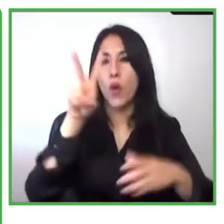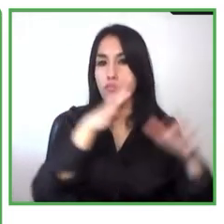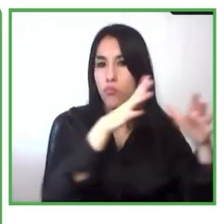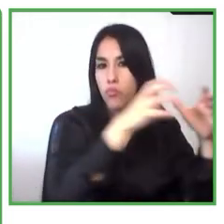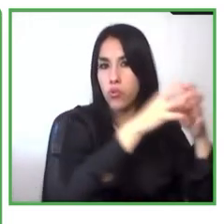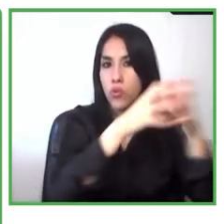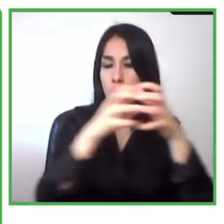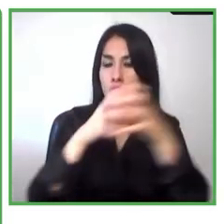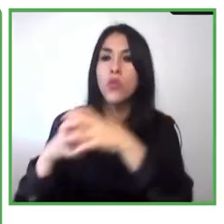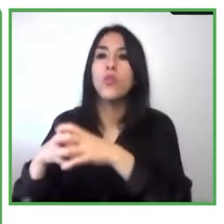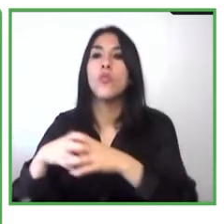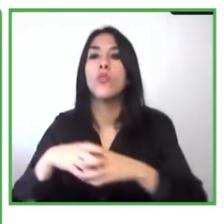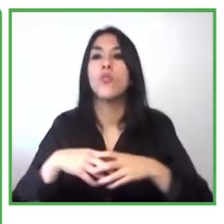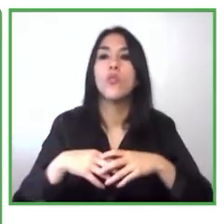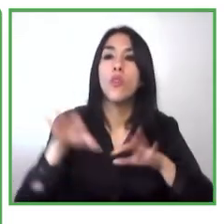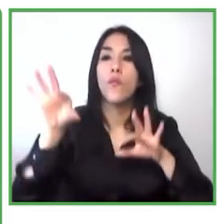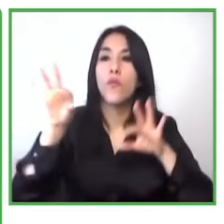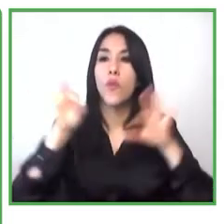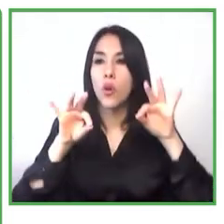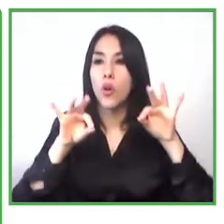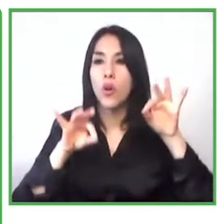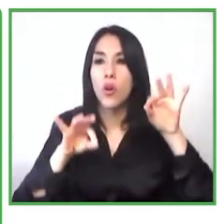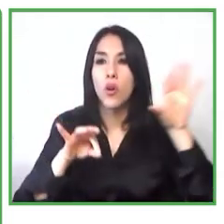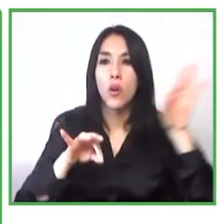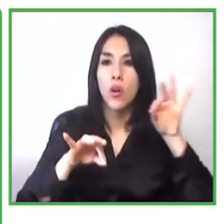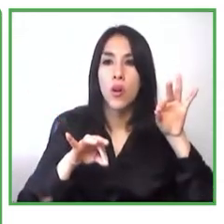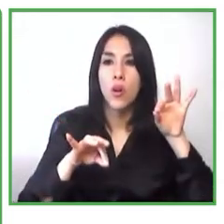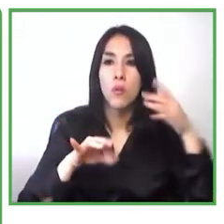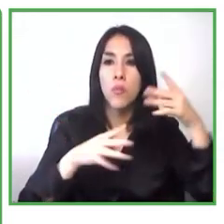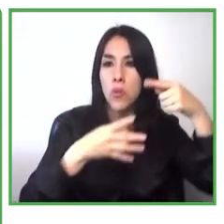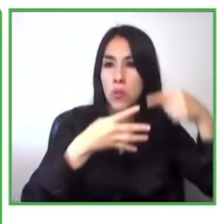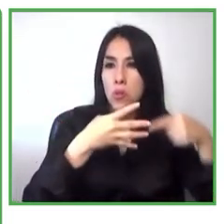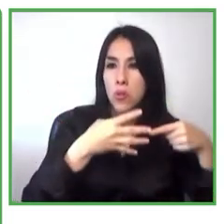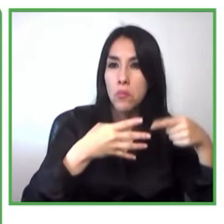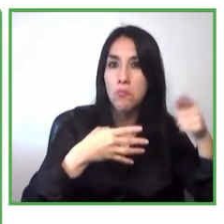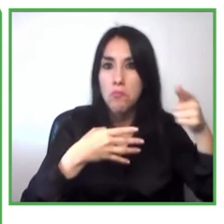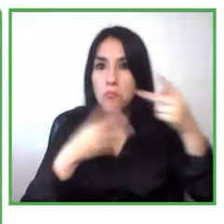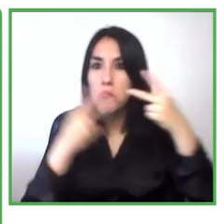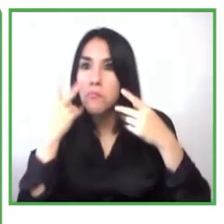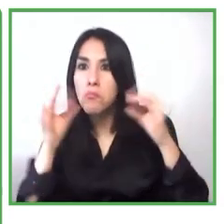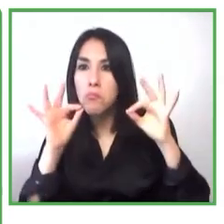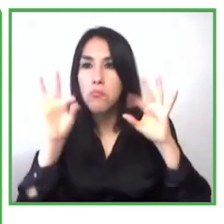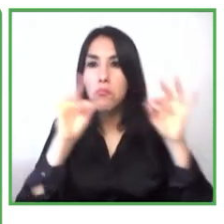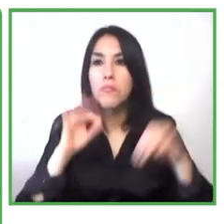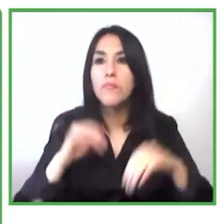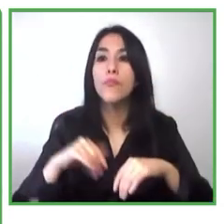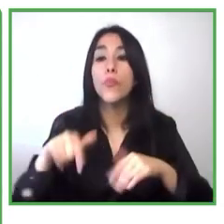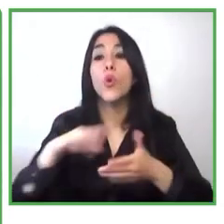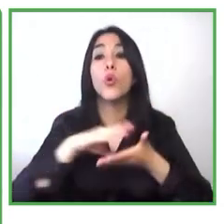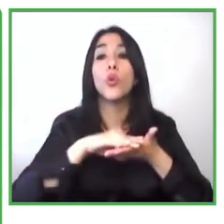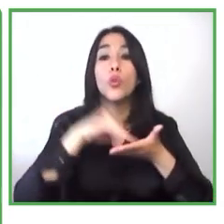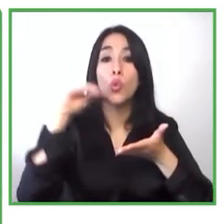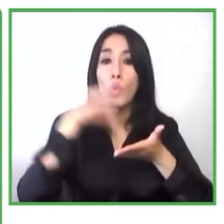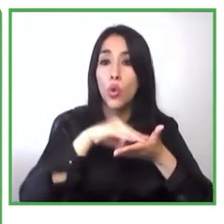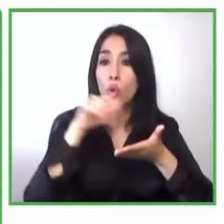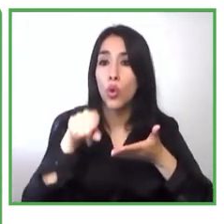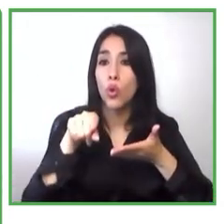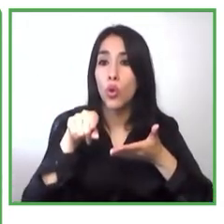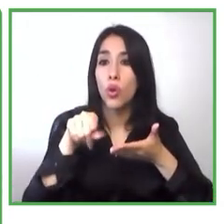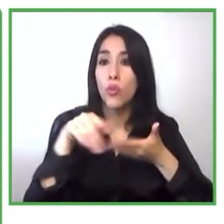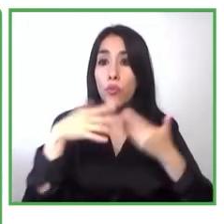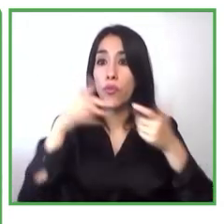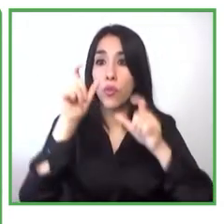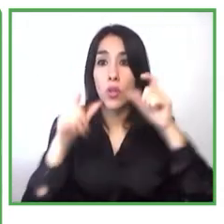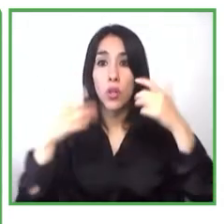aprendizaje y fuimos apoyando a esas personas las cuales la mayoría ya tenía un emprendimiento pero de manera